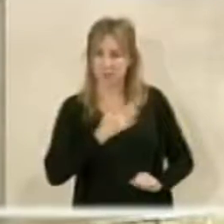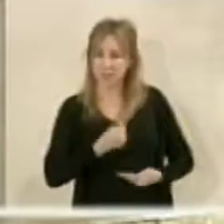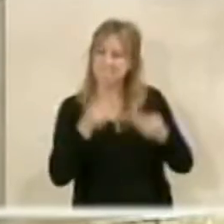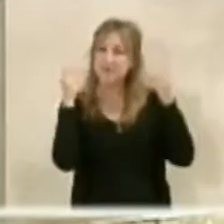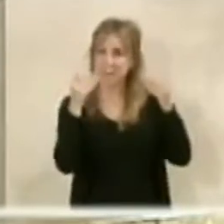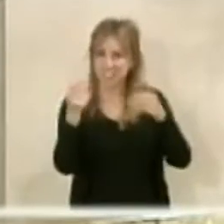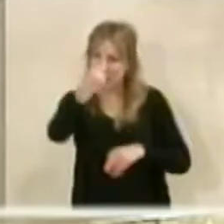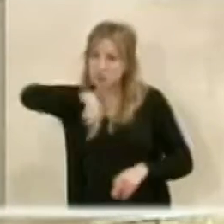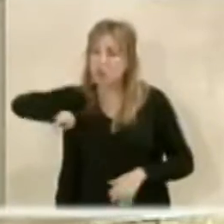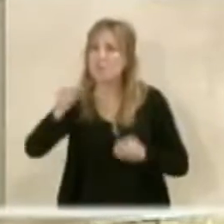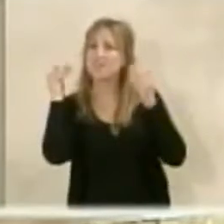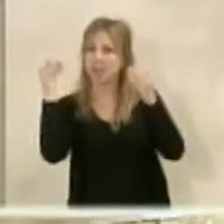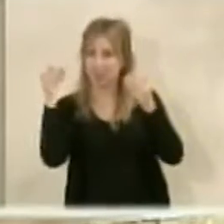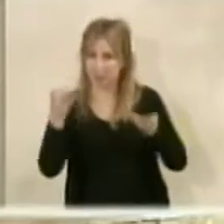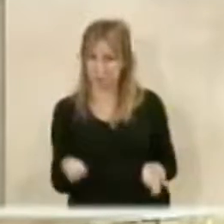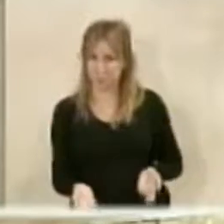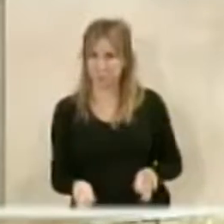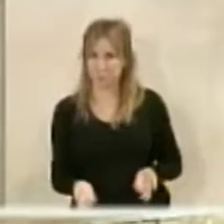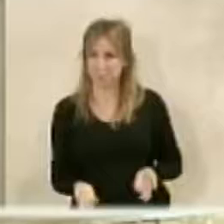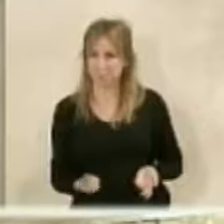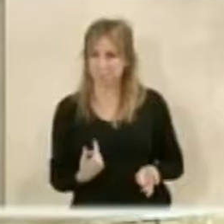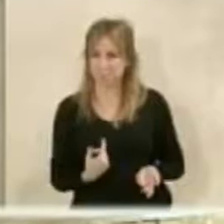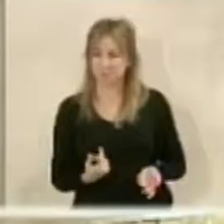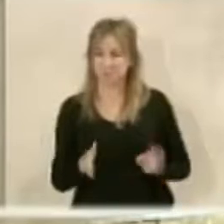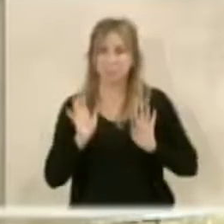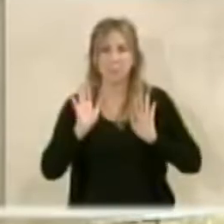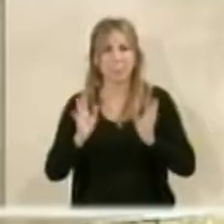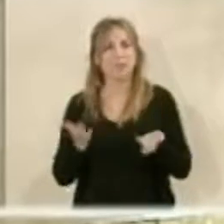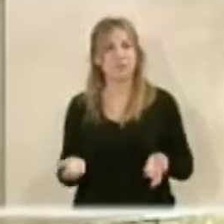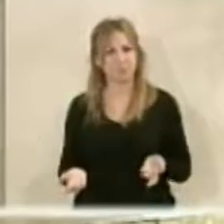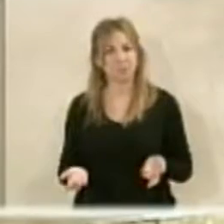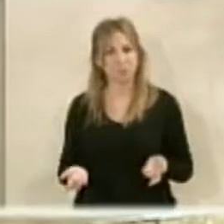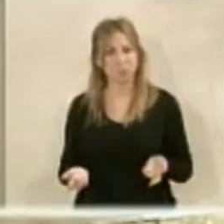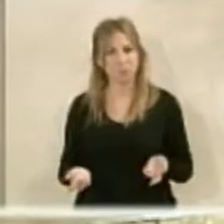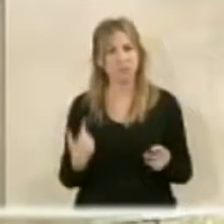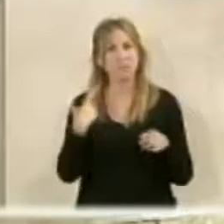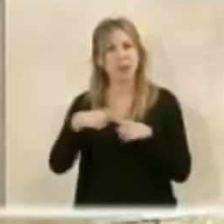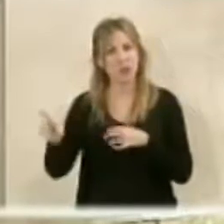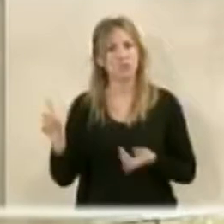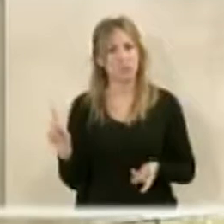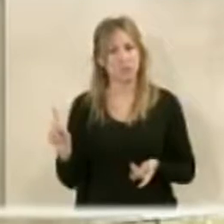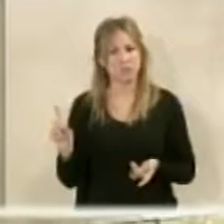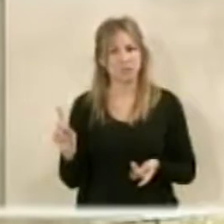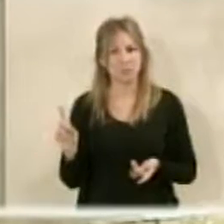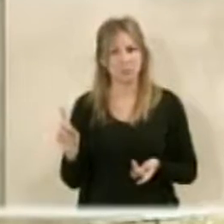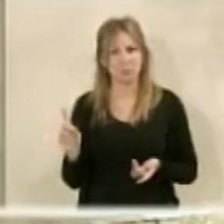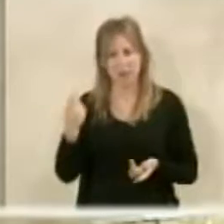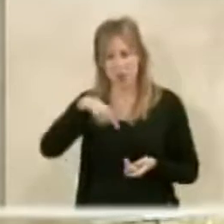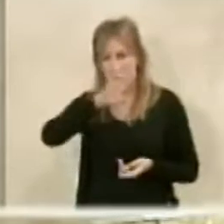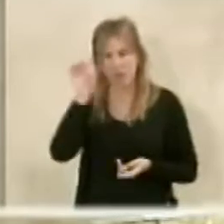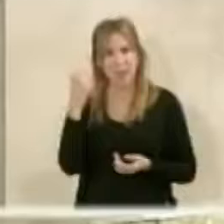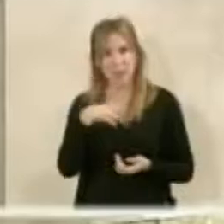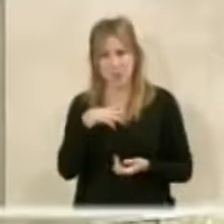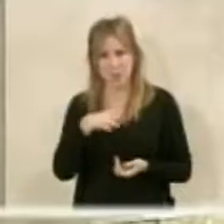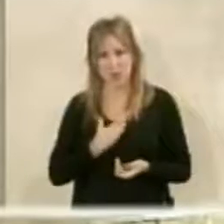felicitarnos todos. Pero no nos olvidemos, no nos olvidemos, y hay algo que tenemos que